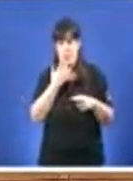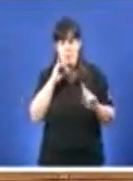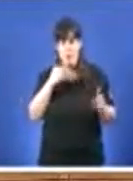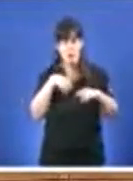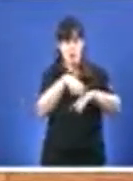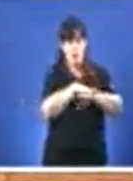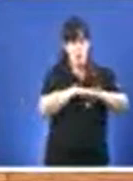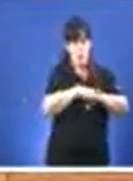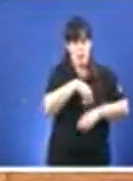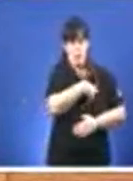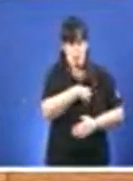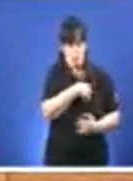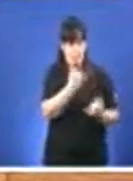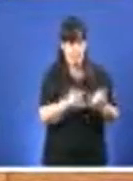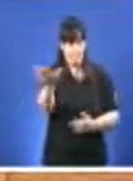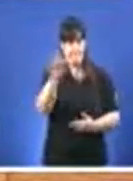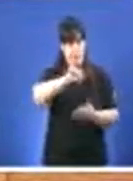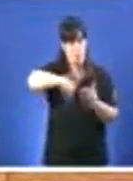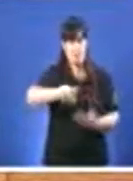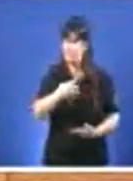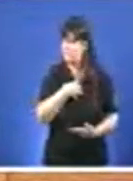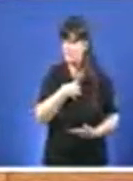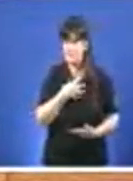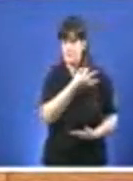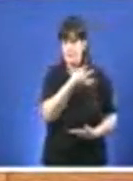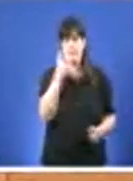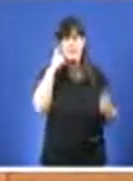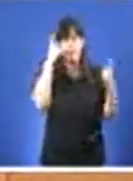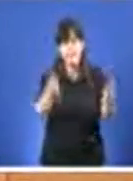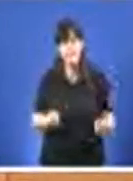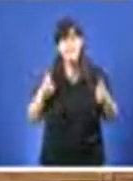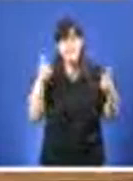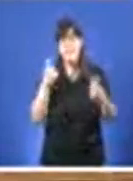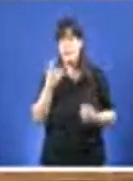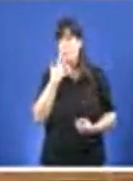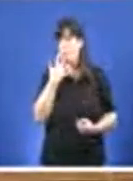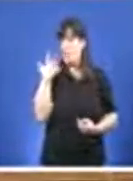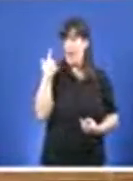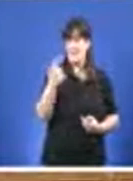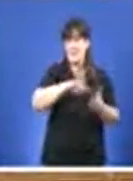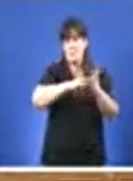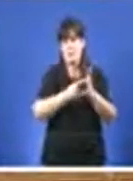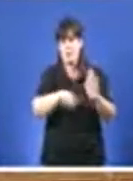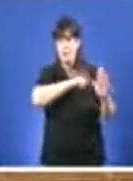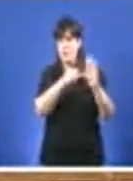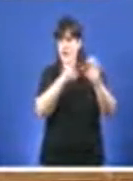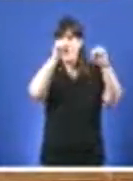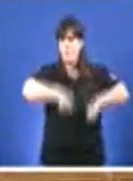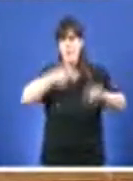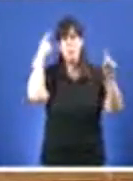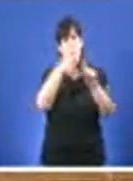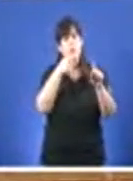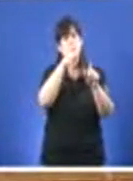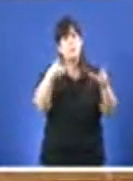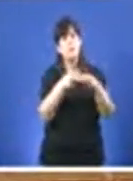e seguindo cos mecanismos de participación, acabamos de aprobar onte un proxecto de lei, completando